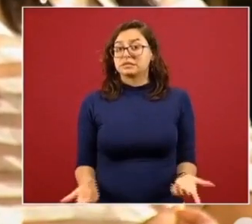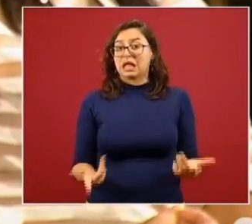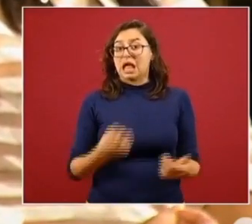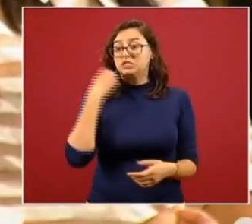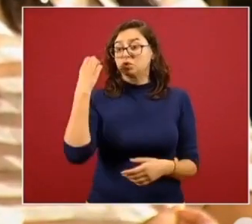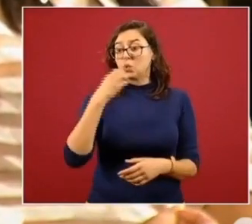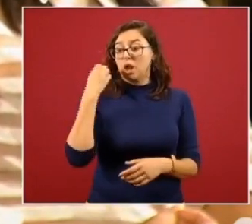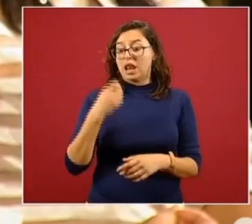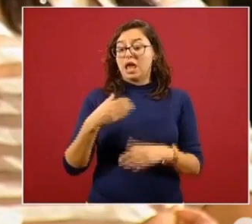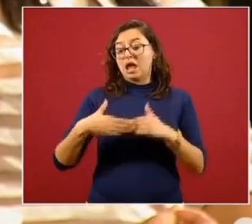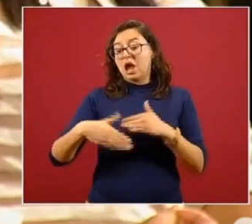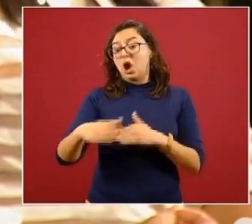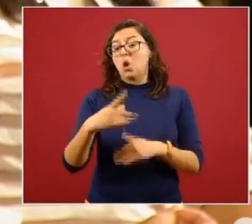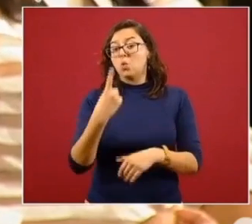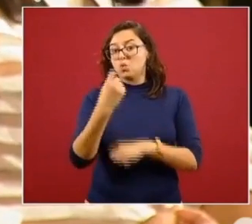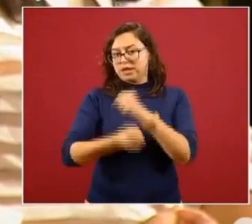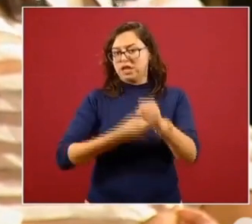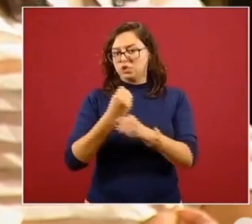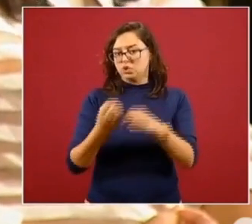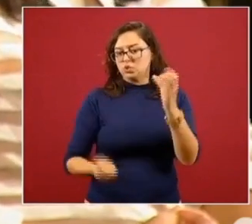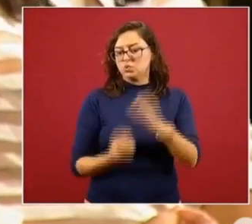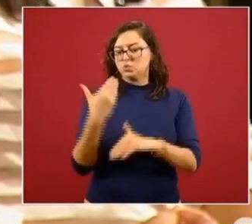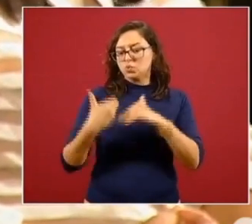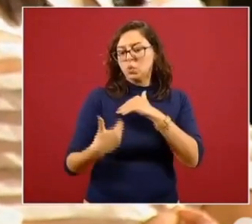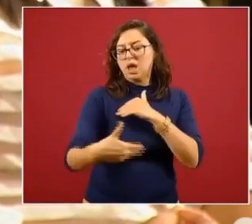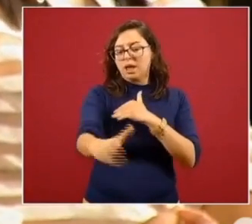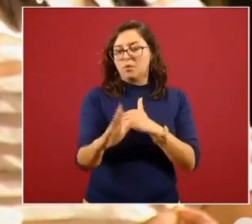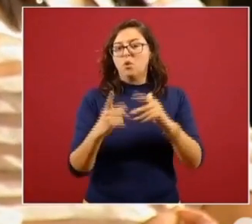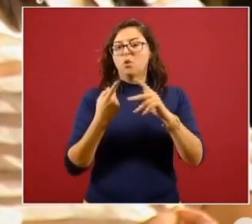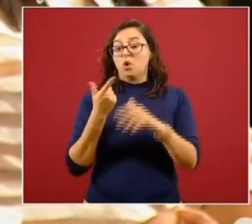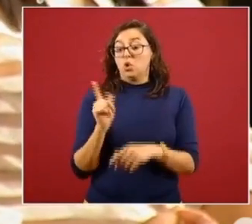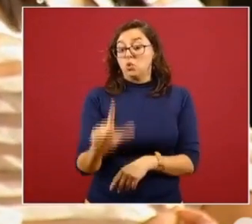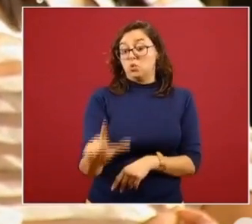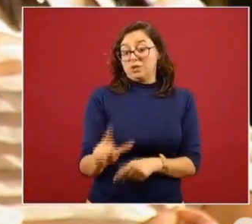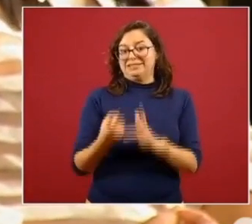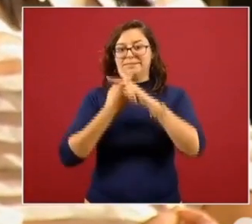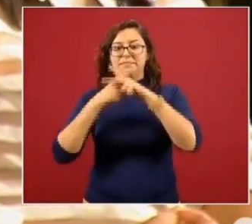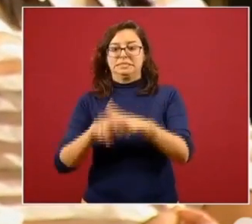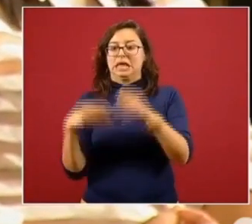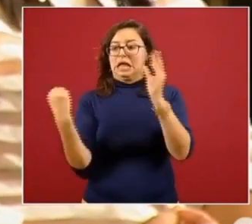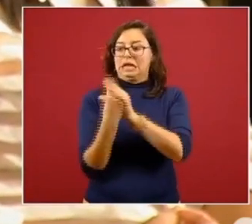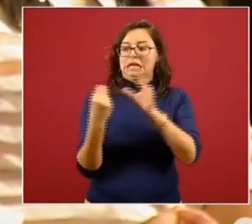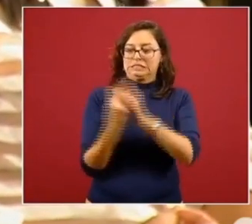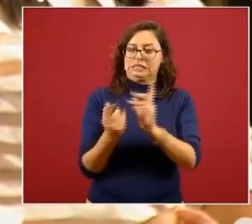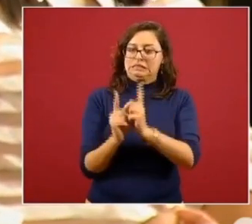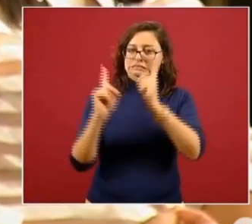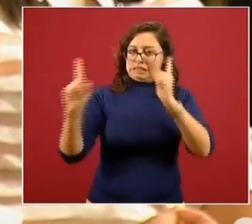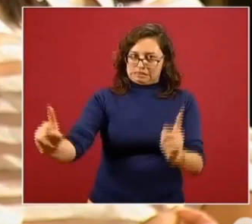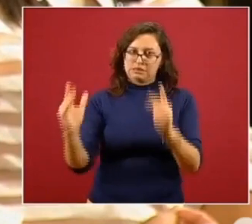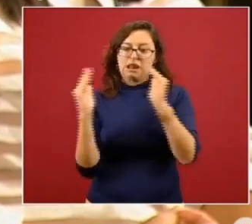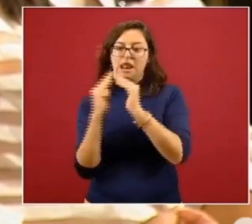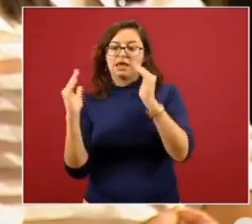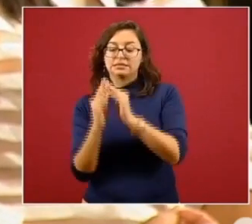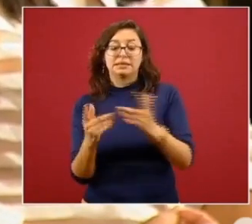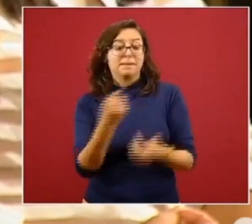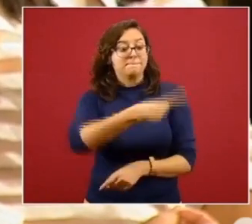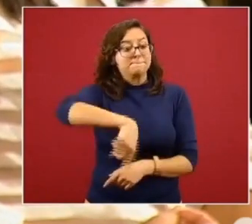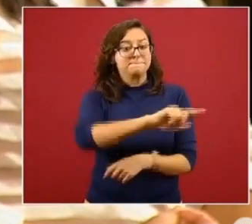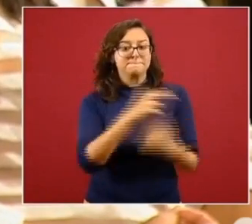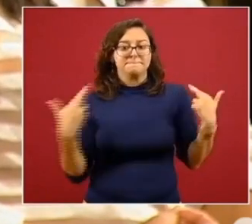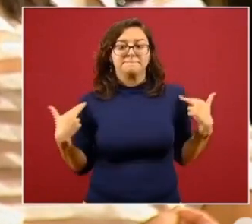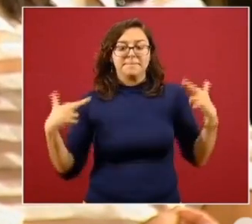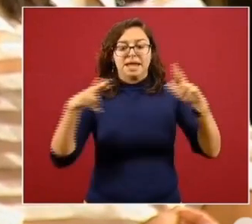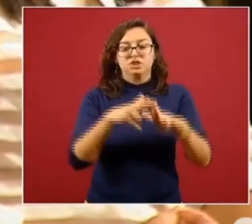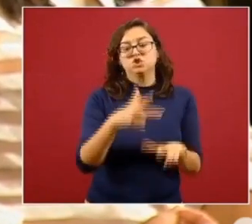escolar que inicia con sus clases a distancia este lunes, acceder a asesoría